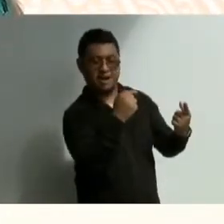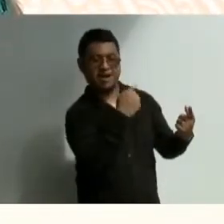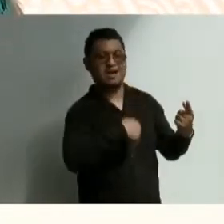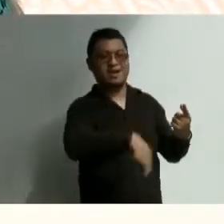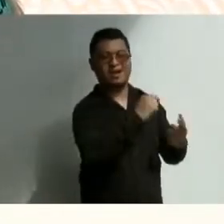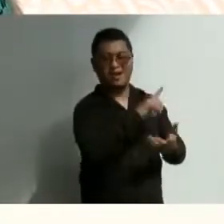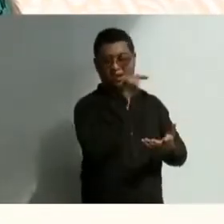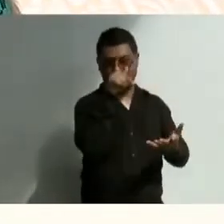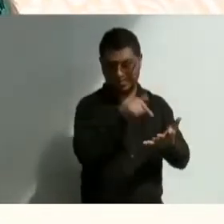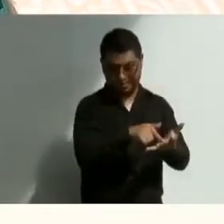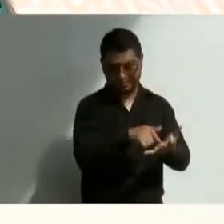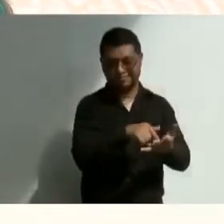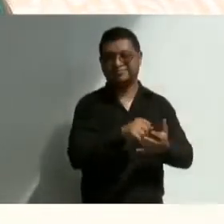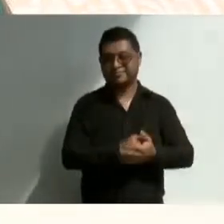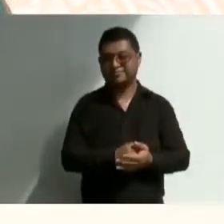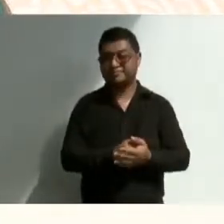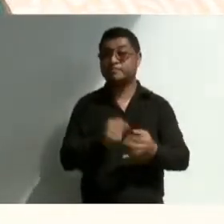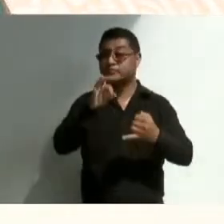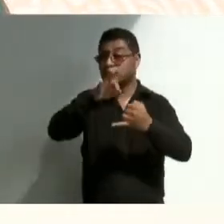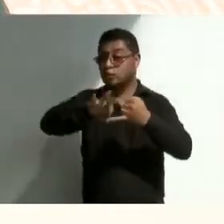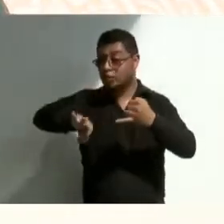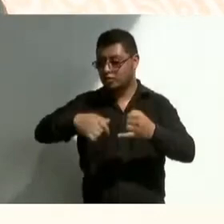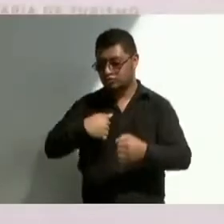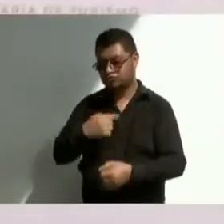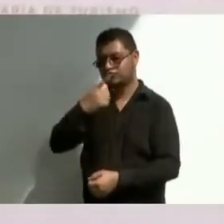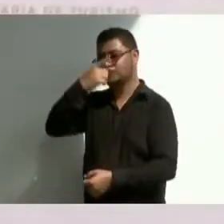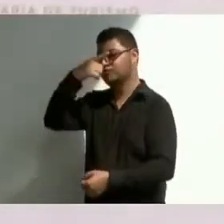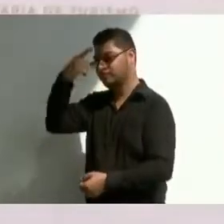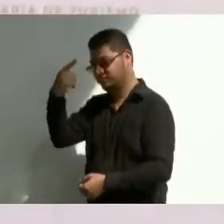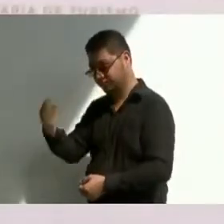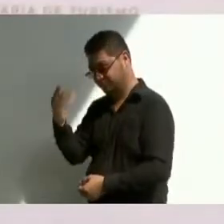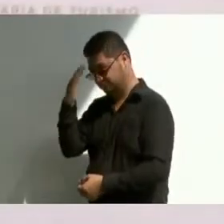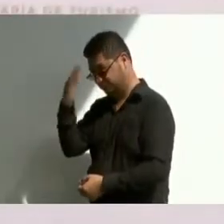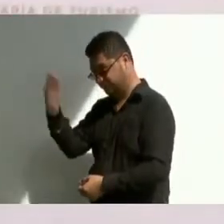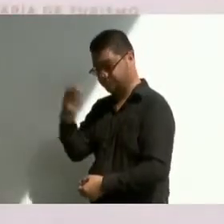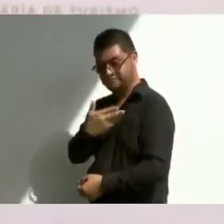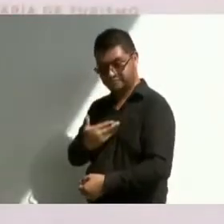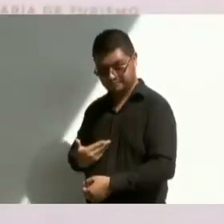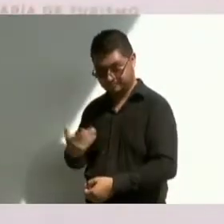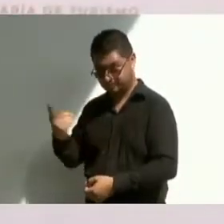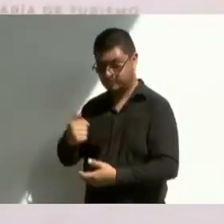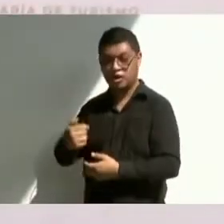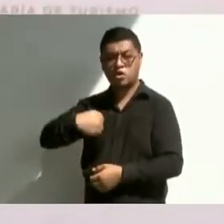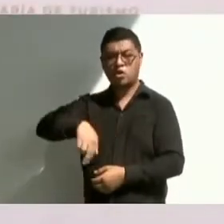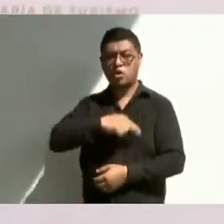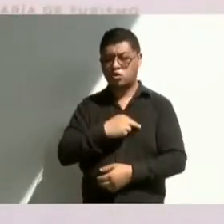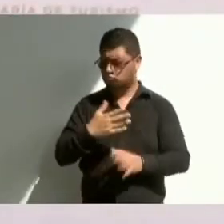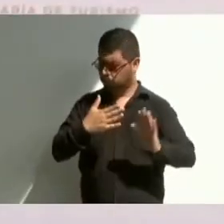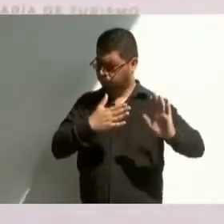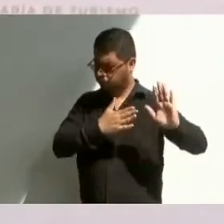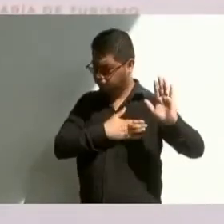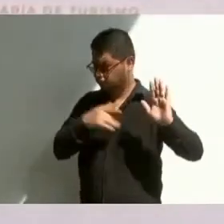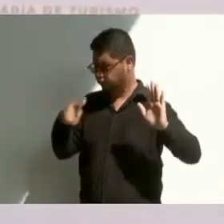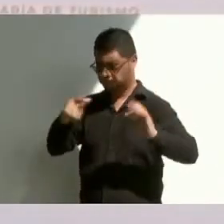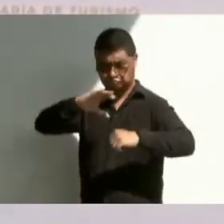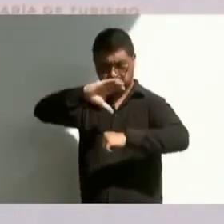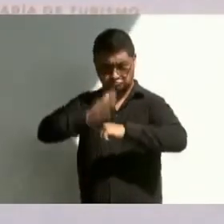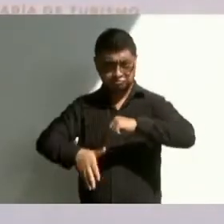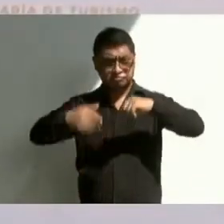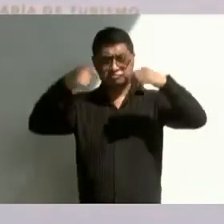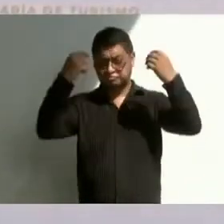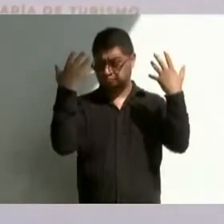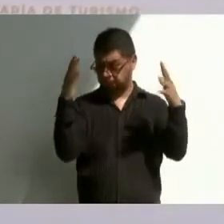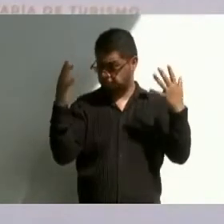proyecto. Por último, le reitero, señor presidente, estamos comprometidos a terminar esta obra en tiempo y en